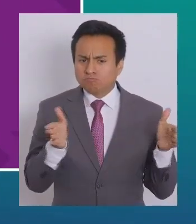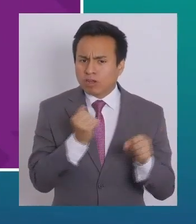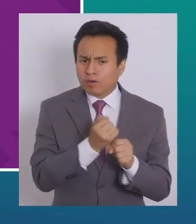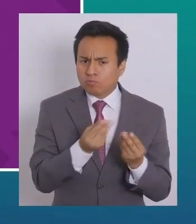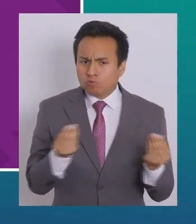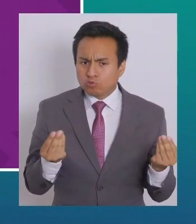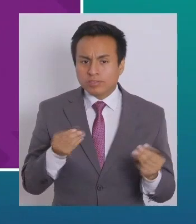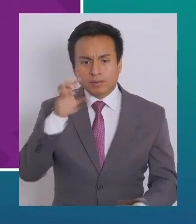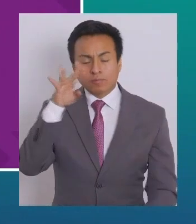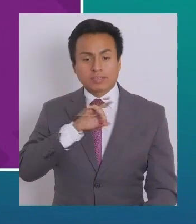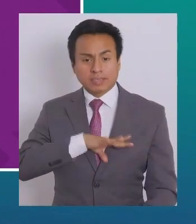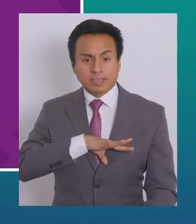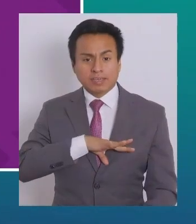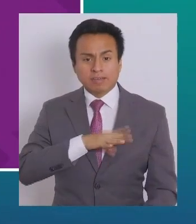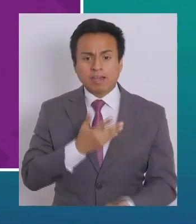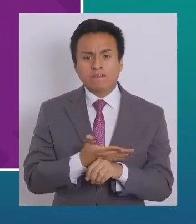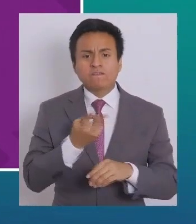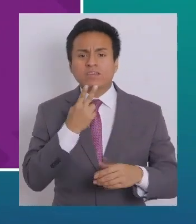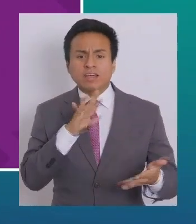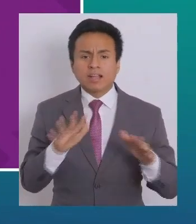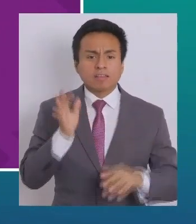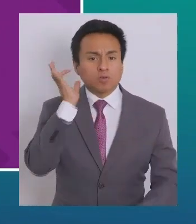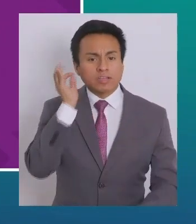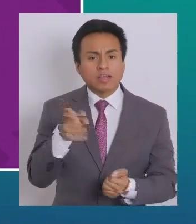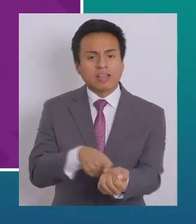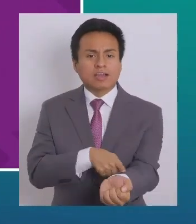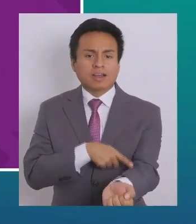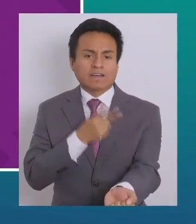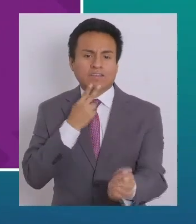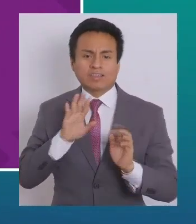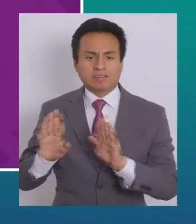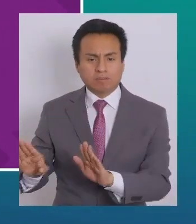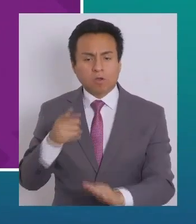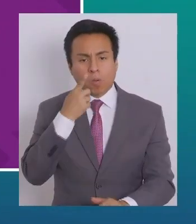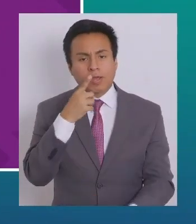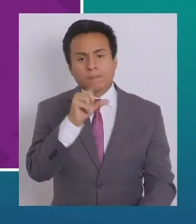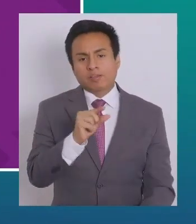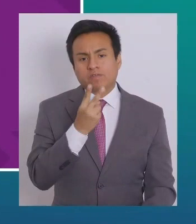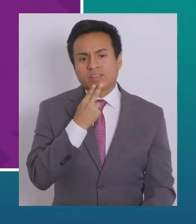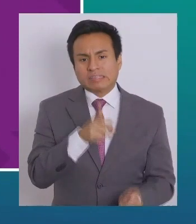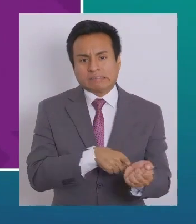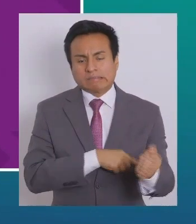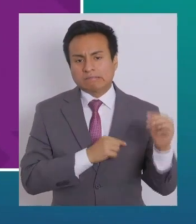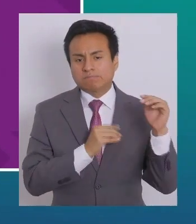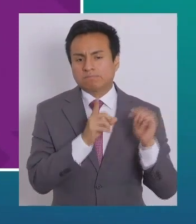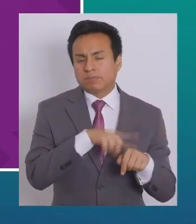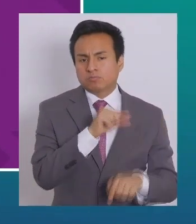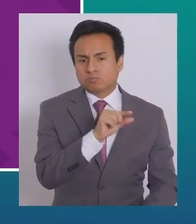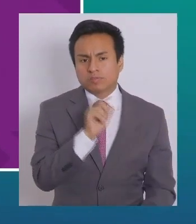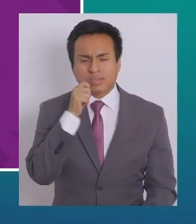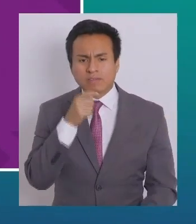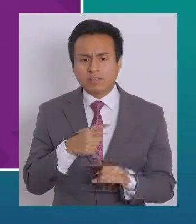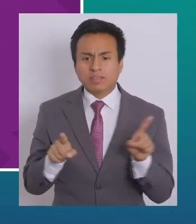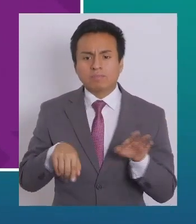Chile el promedio de vida en las mujeres es mucho más largo que en los hombres. Por lo menos en los mayores de 90